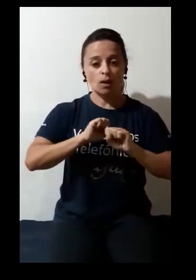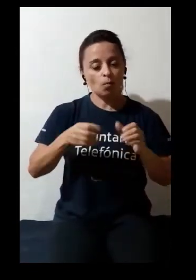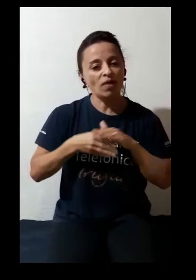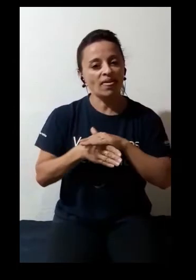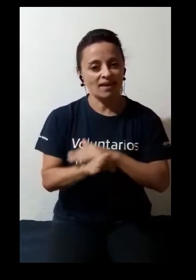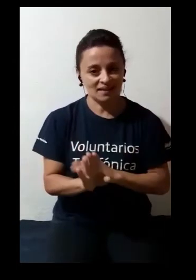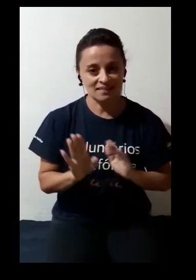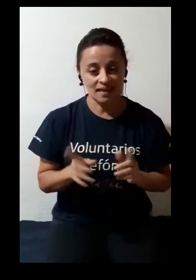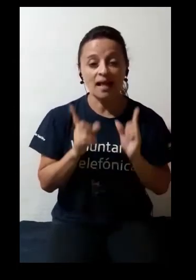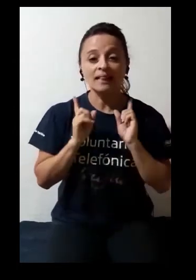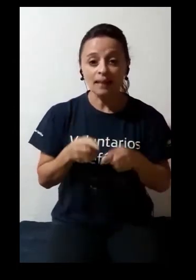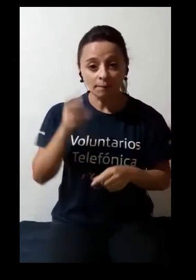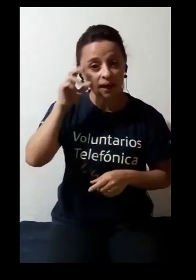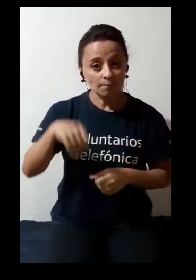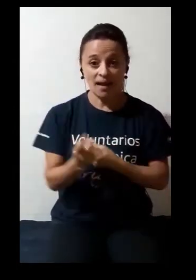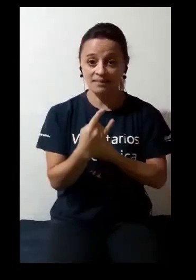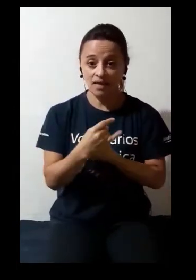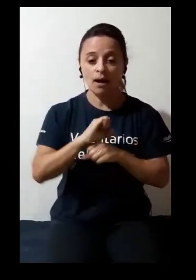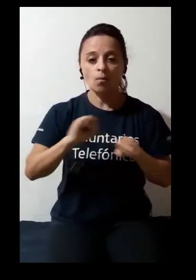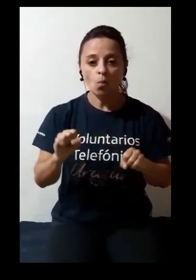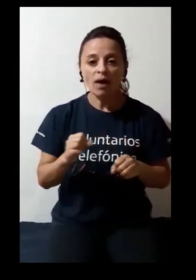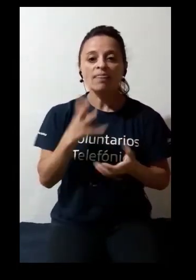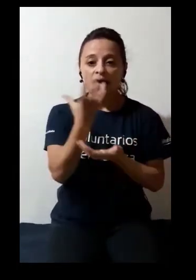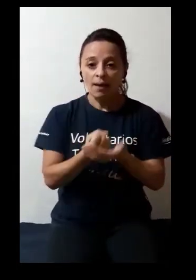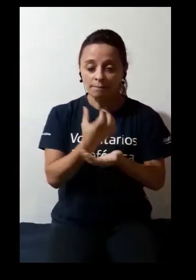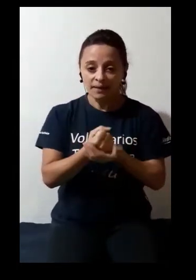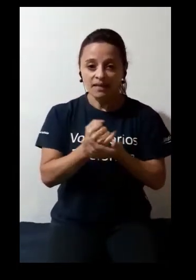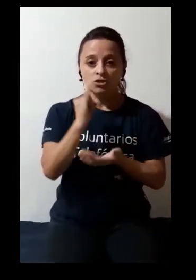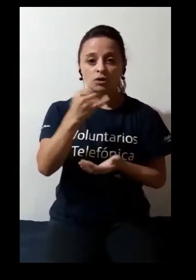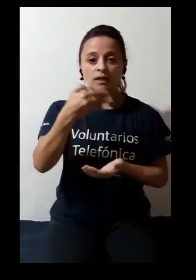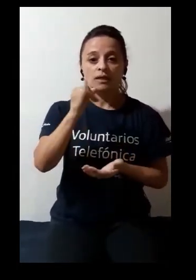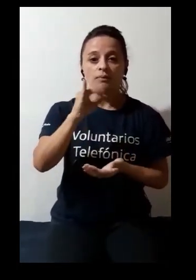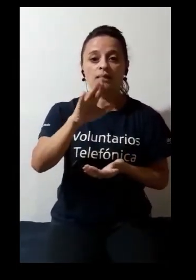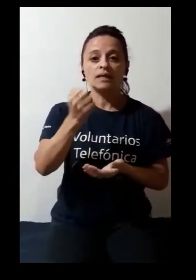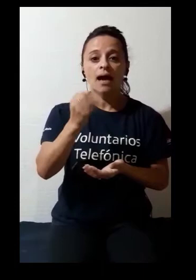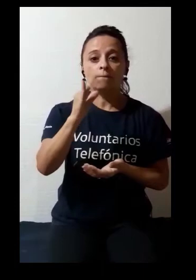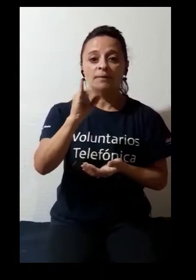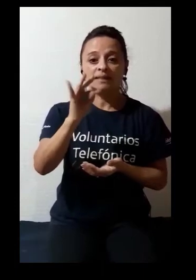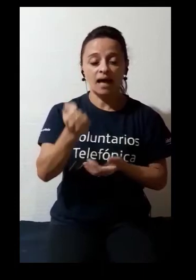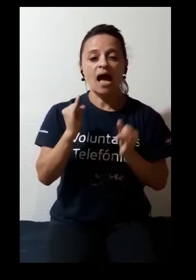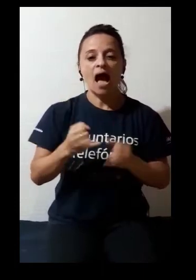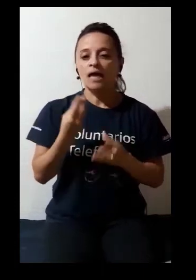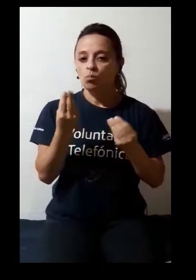pueden descargar la aplicación de y Virapitá que tiene mucha información de interés para personas mayores.